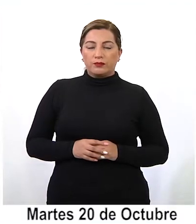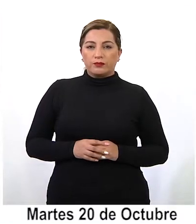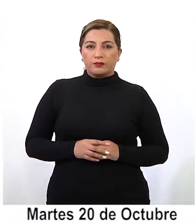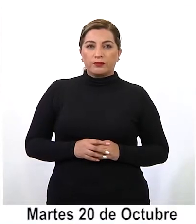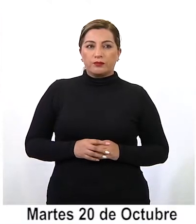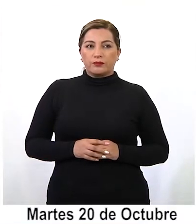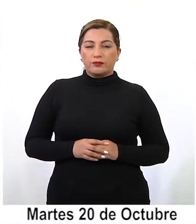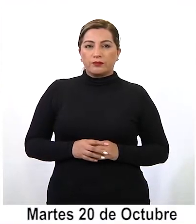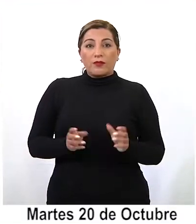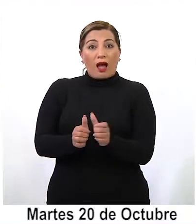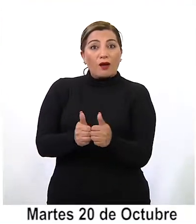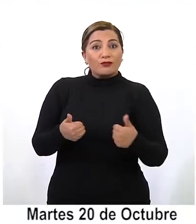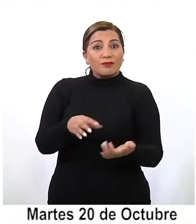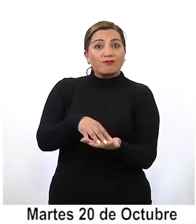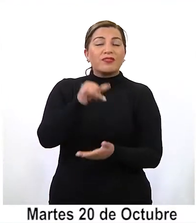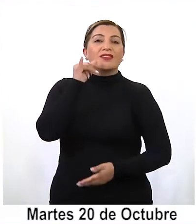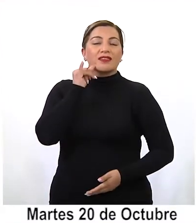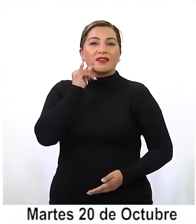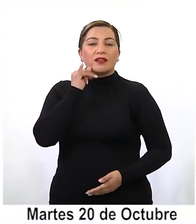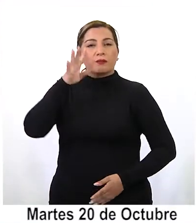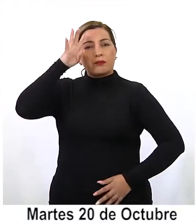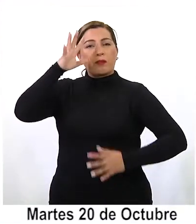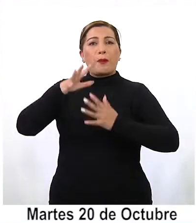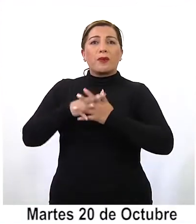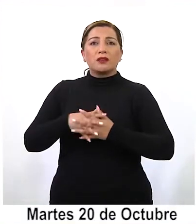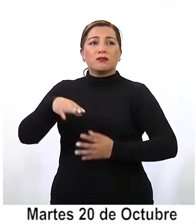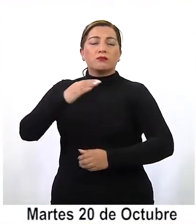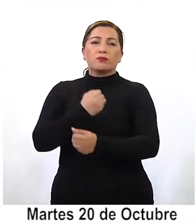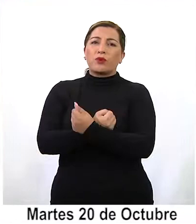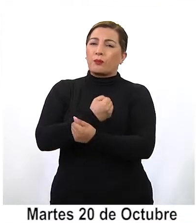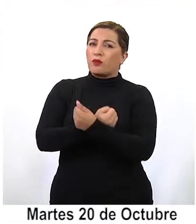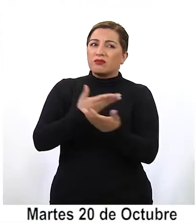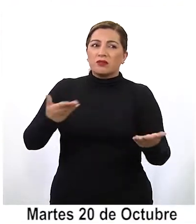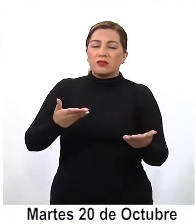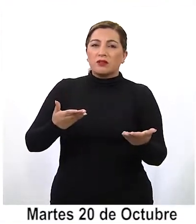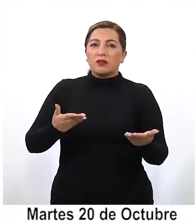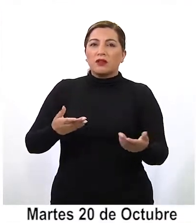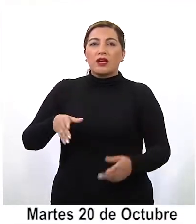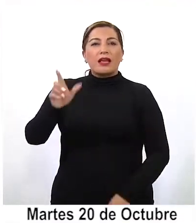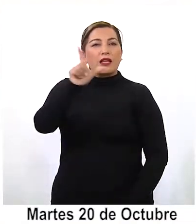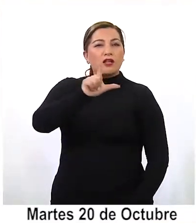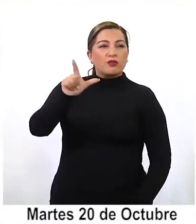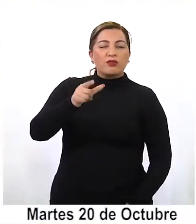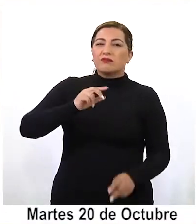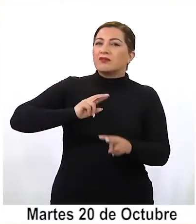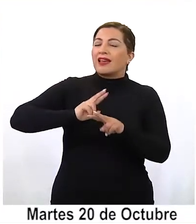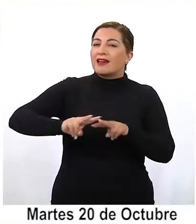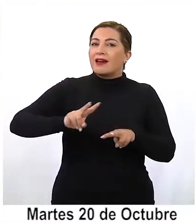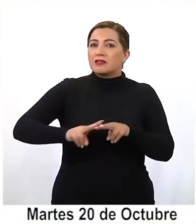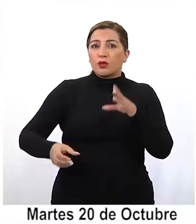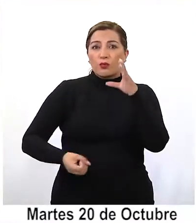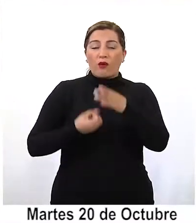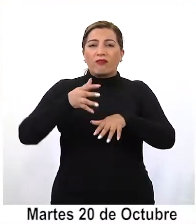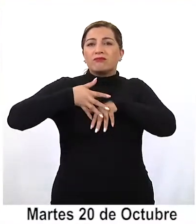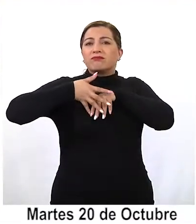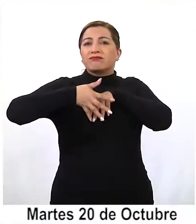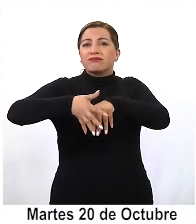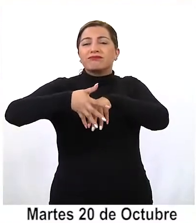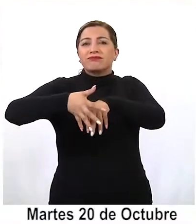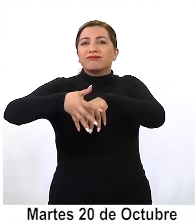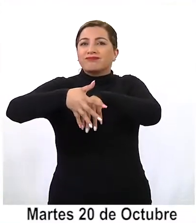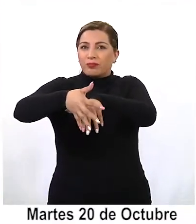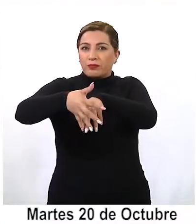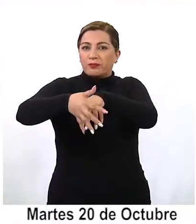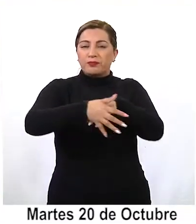Las autoridades regionales, militares y policiales dieron cuenta de lo acontecido este lunes tras realizarse una nueva marcha por las